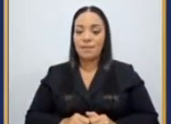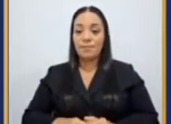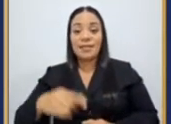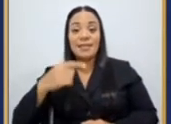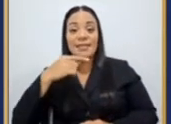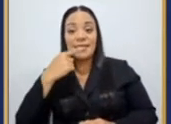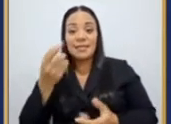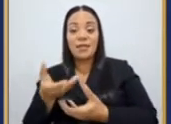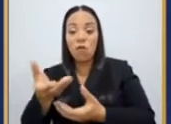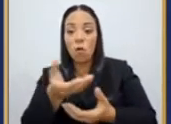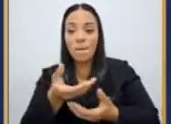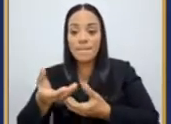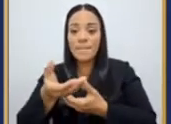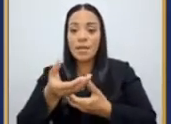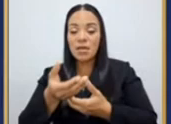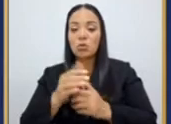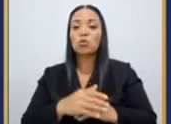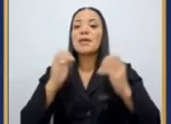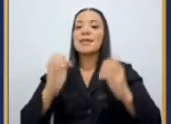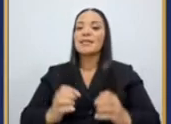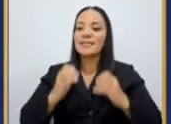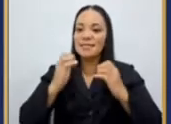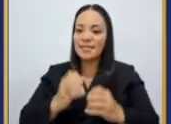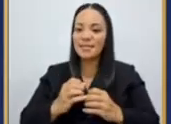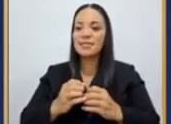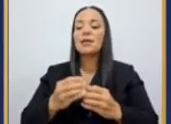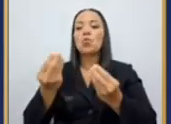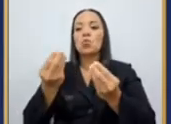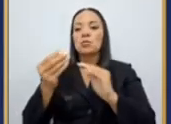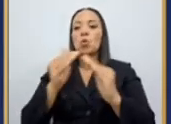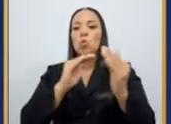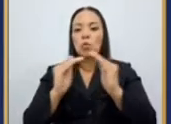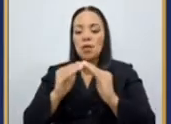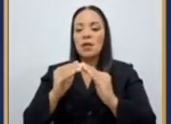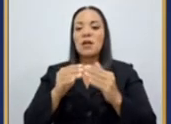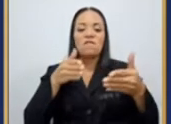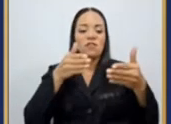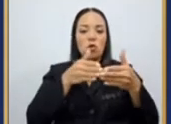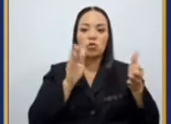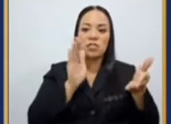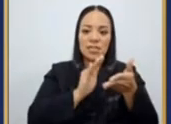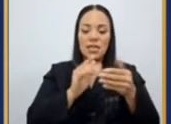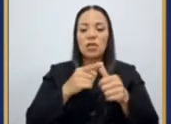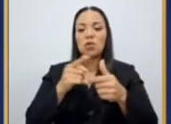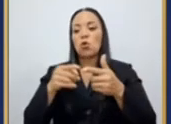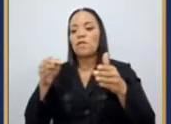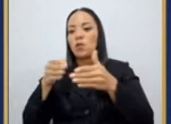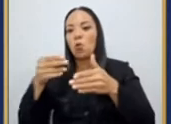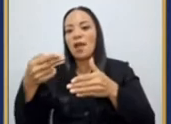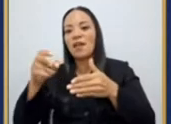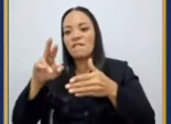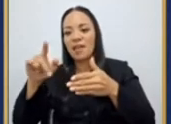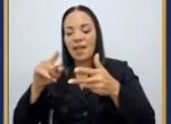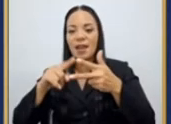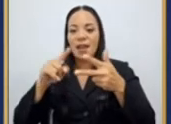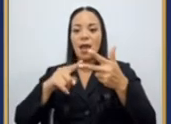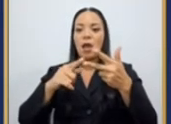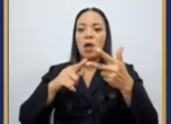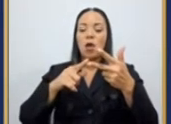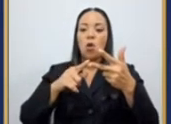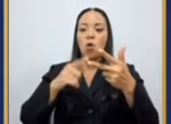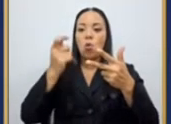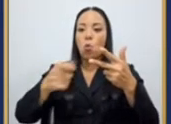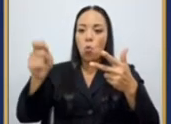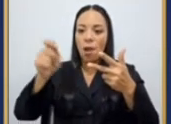el Cuerpo de Bomberos, existen varias comunidades como Rincón Chiquito, Rincón Herrera, Guásima, Guásimo